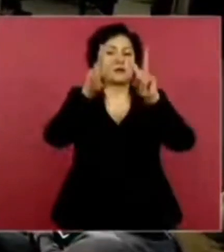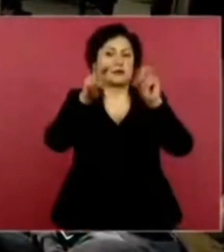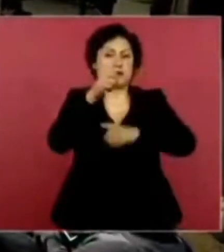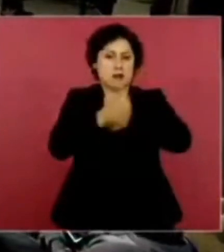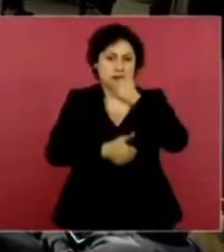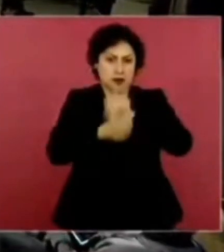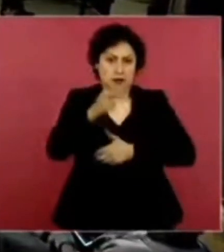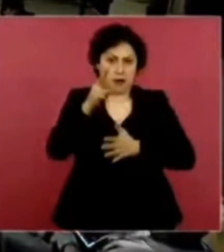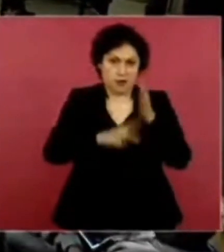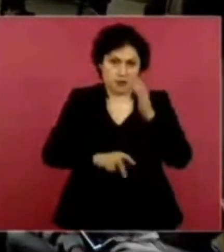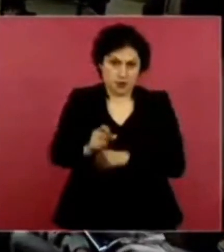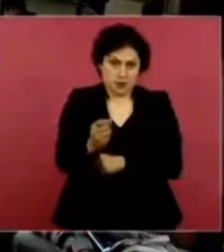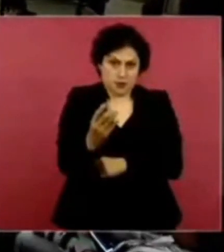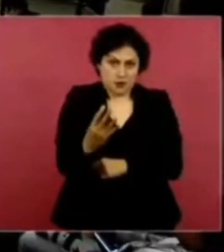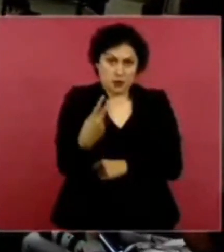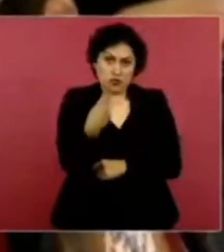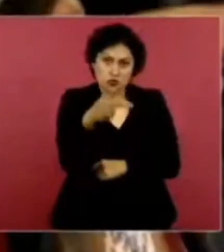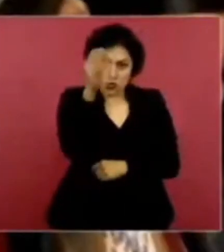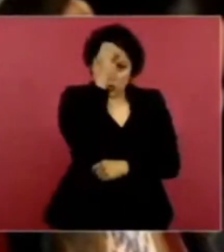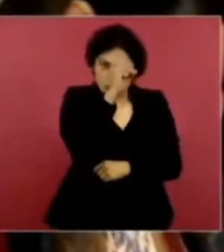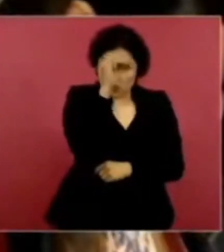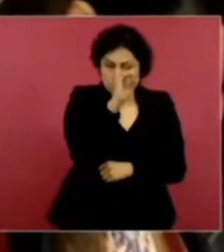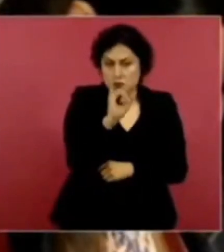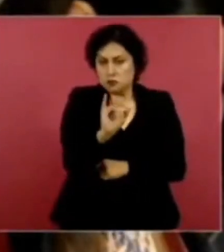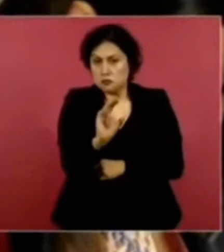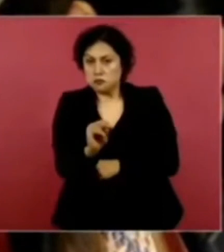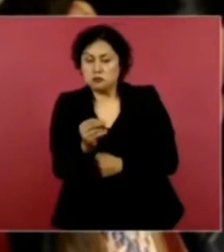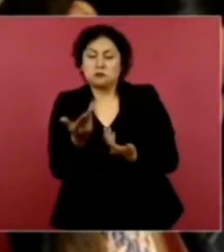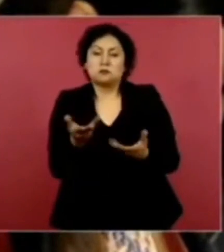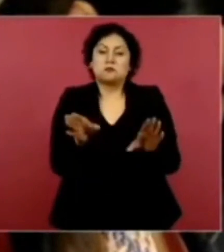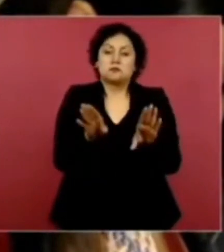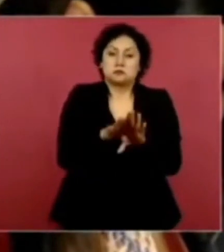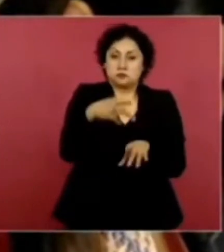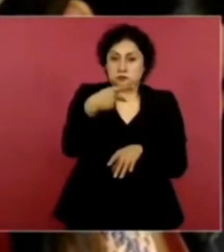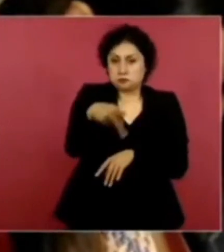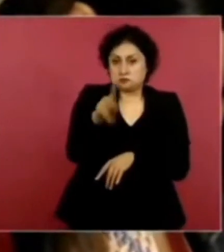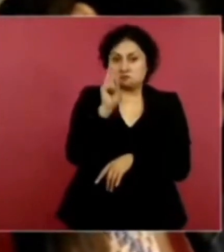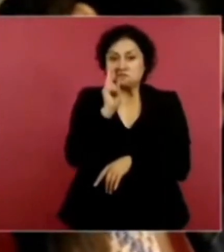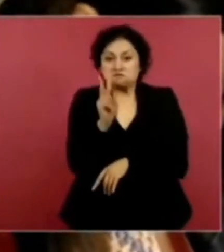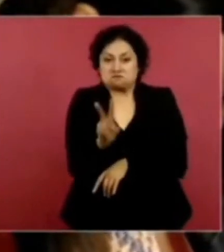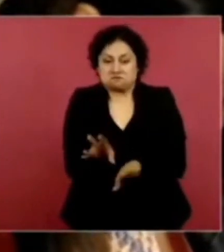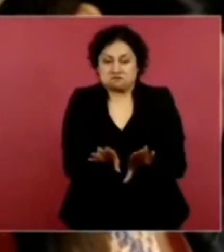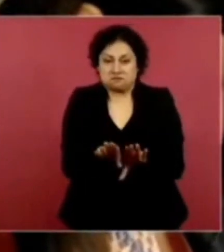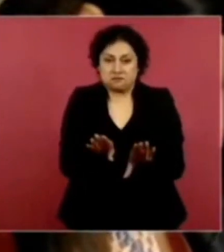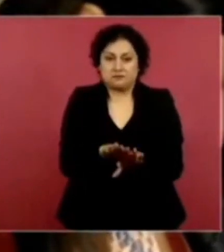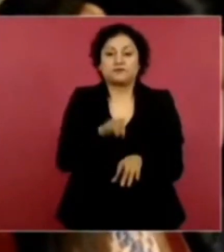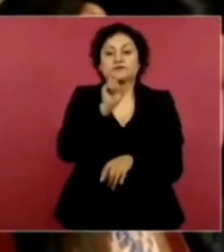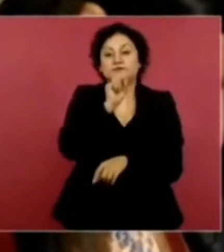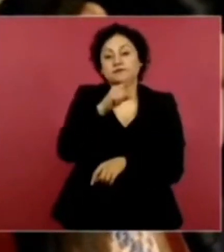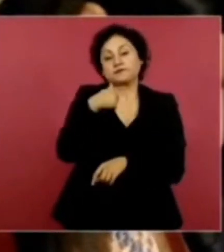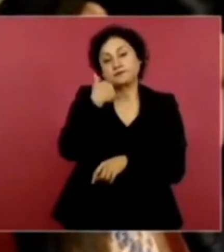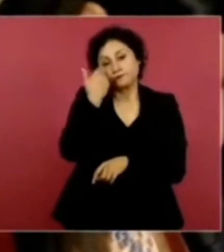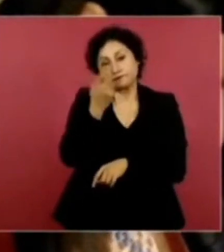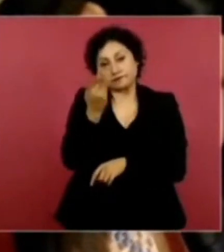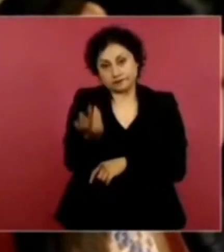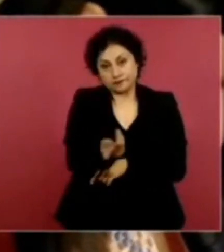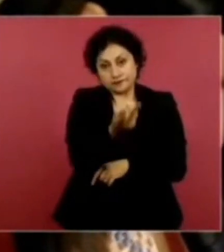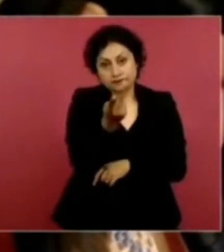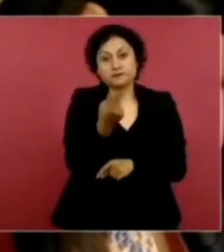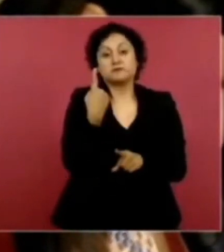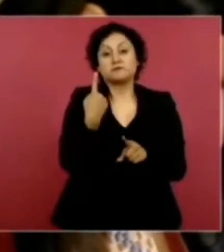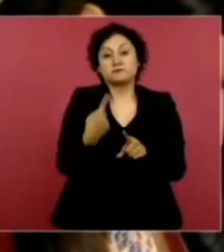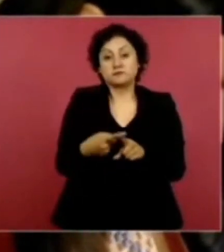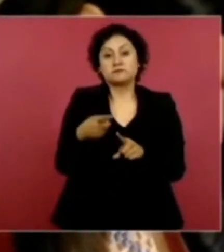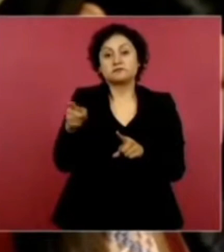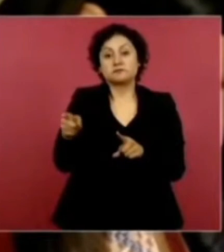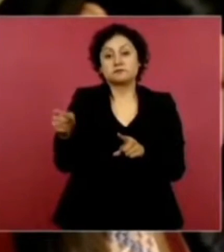coincide con estos puntos de vista o cuál es su percepción? Y también saber, de paso, quién va a ser la que va a